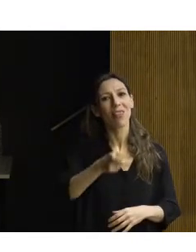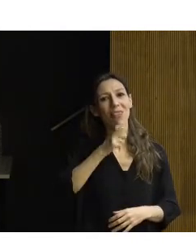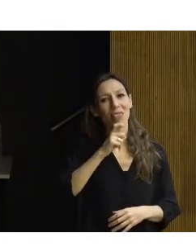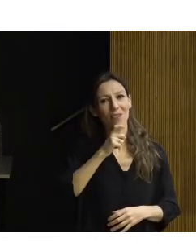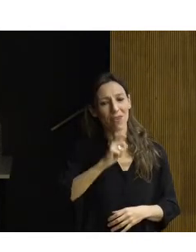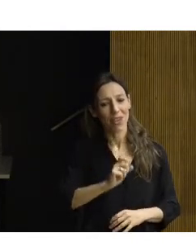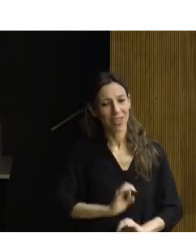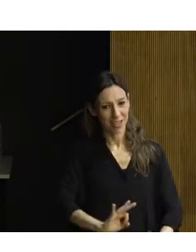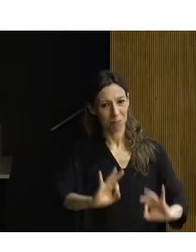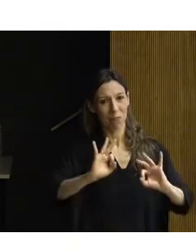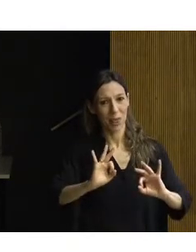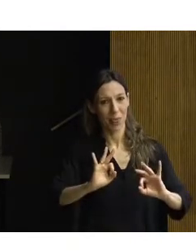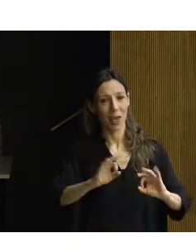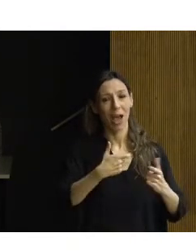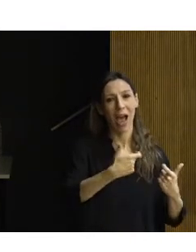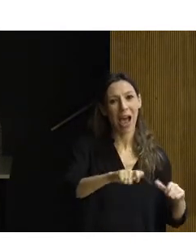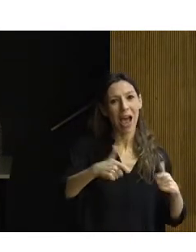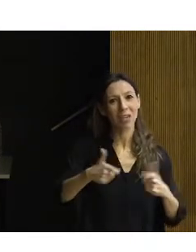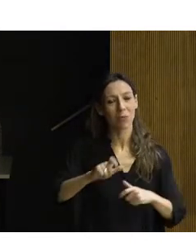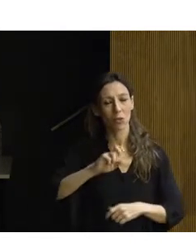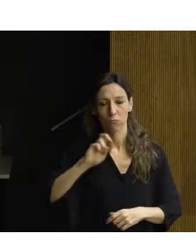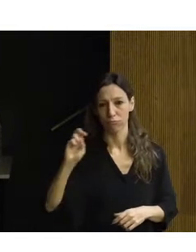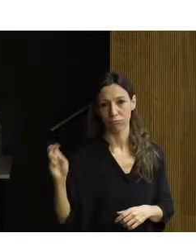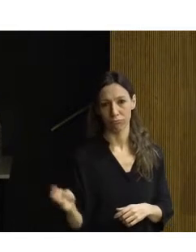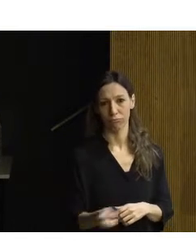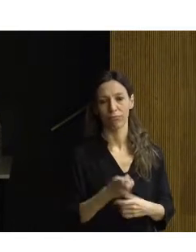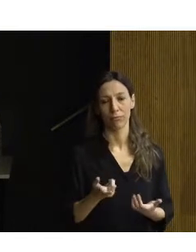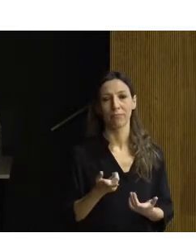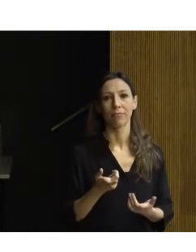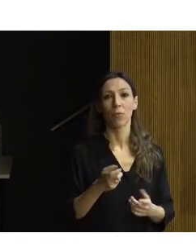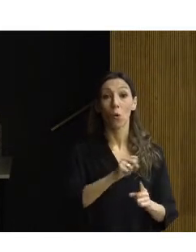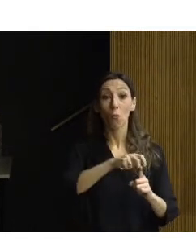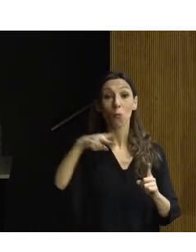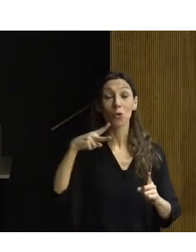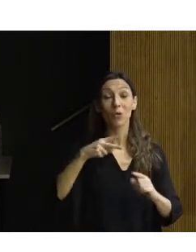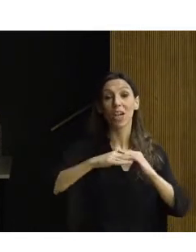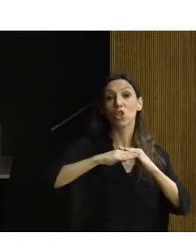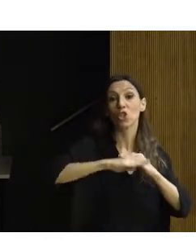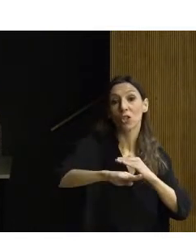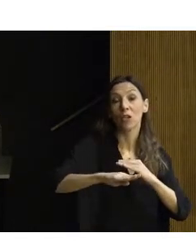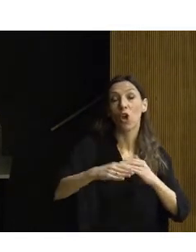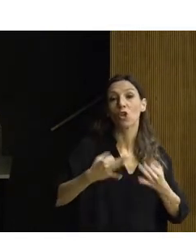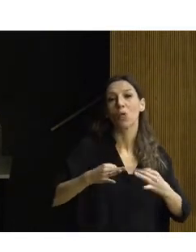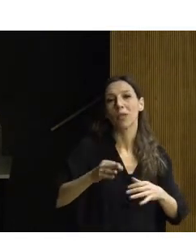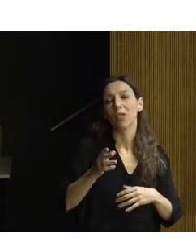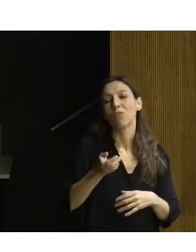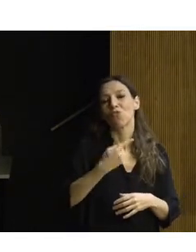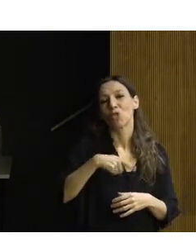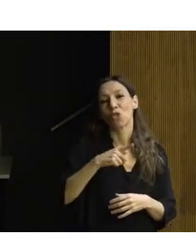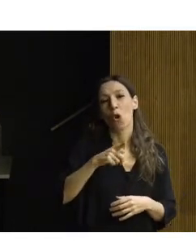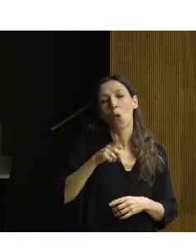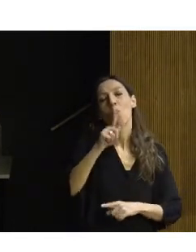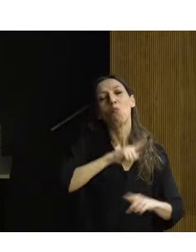en todos los aspectos, cuando lo abordamos desde el punto de vista de la sostenibilidad, nos encontramos siempre problemas, siempre